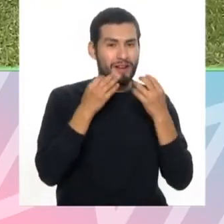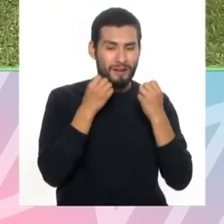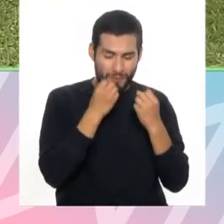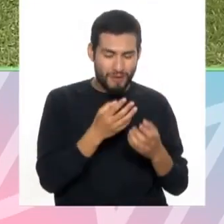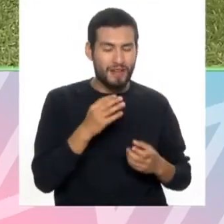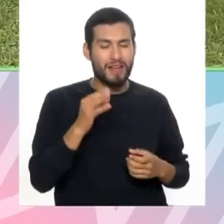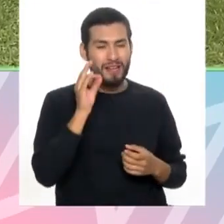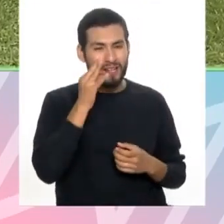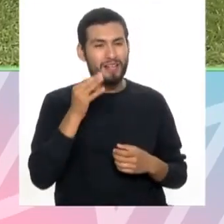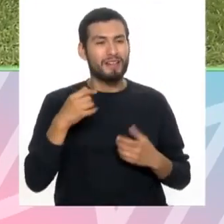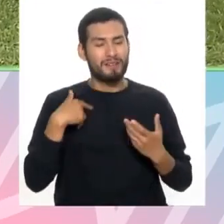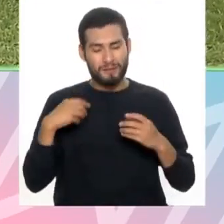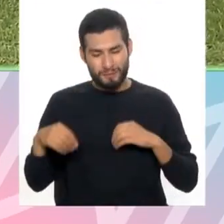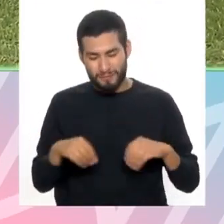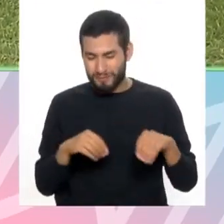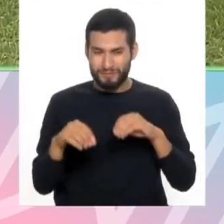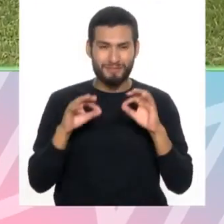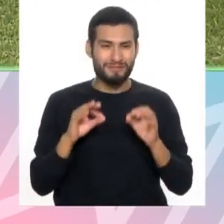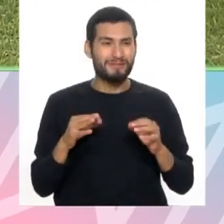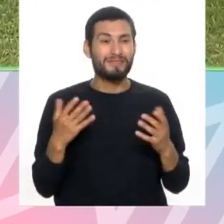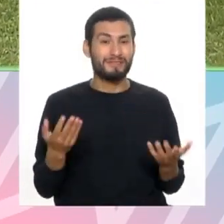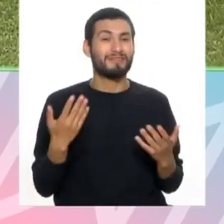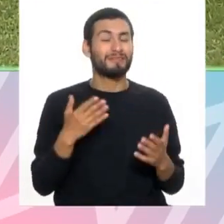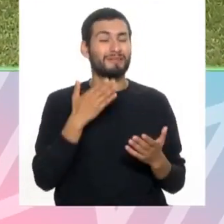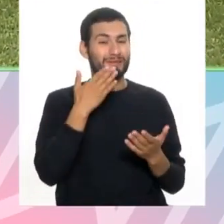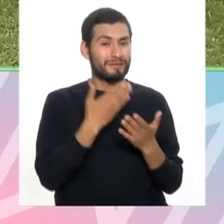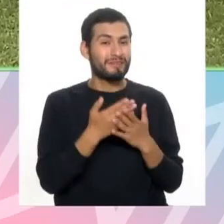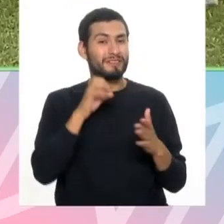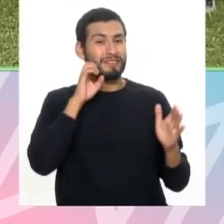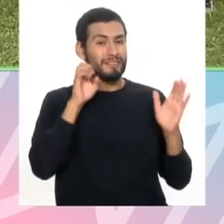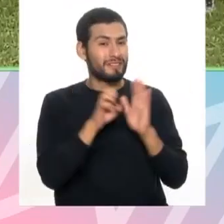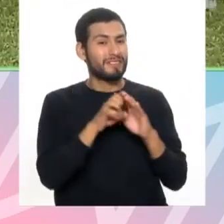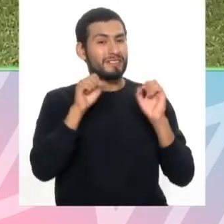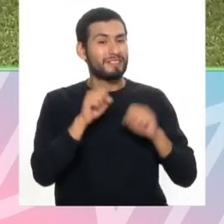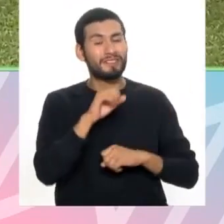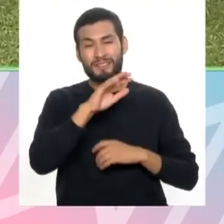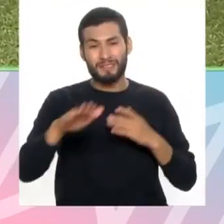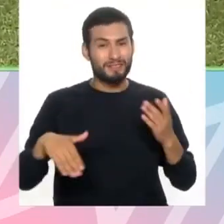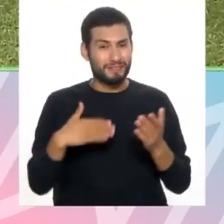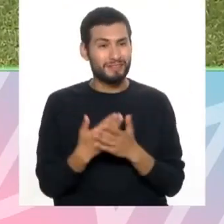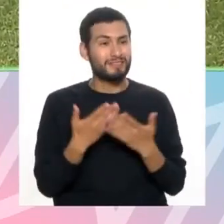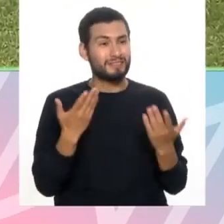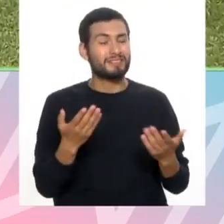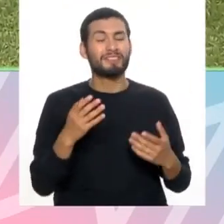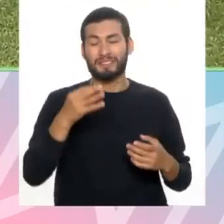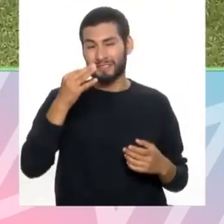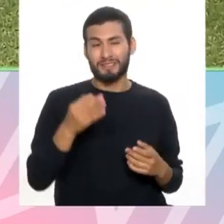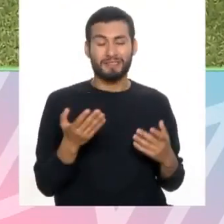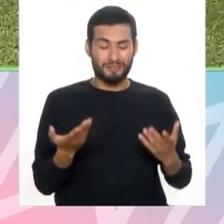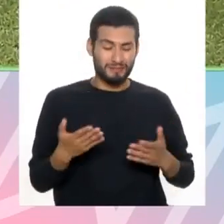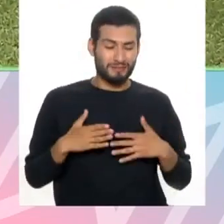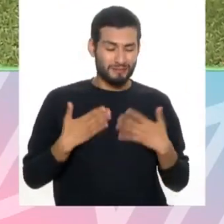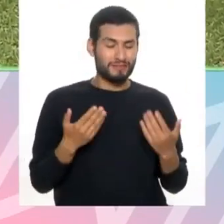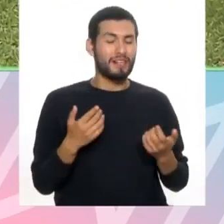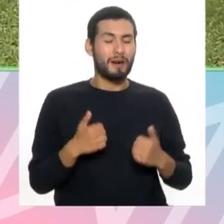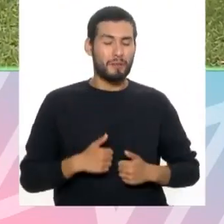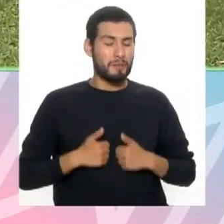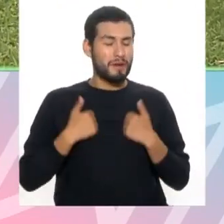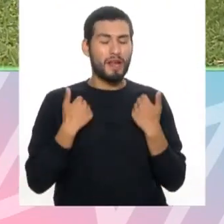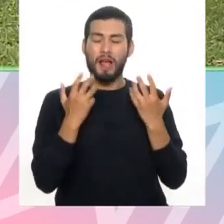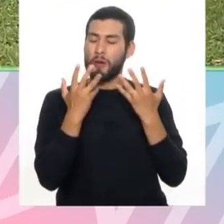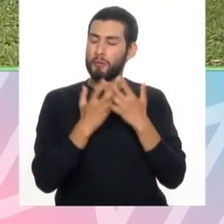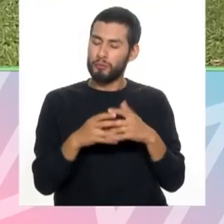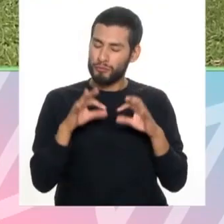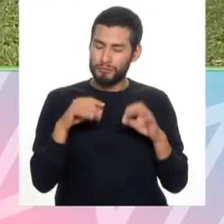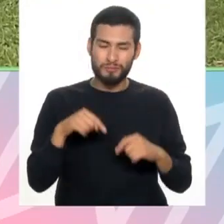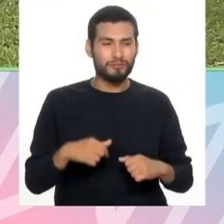sano, de moverse. Son muy, muy buenos ejemplos para que todos, en realidad, tengamos una vida armoniosa con